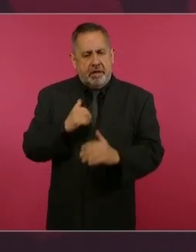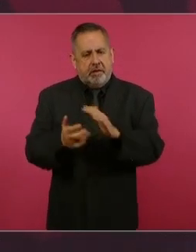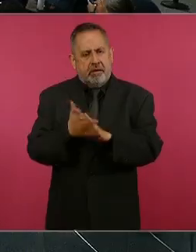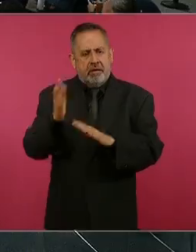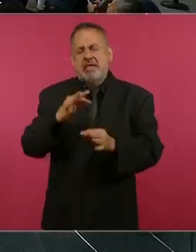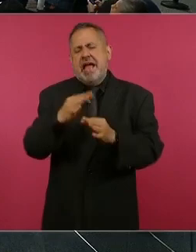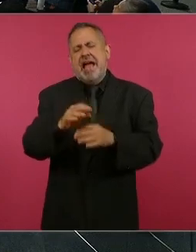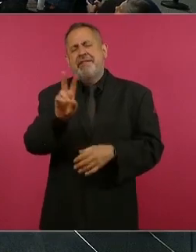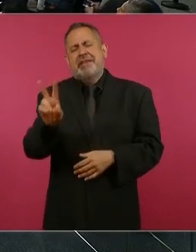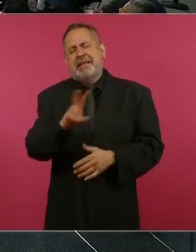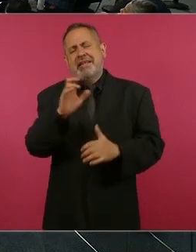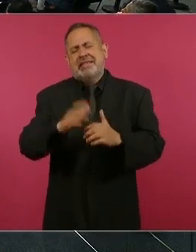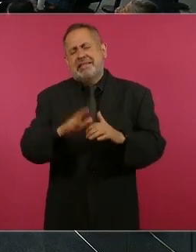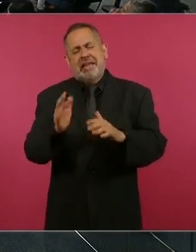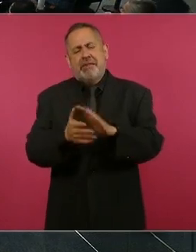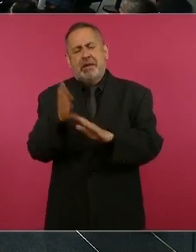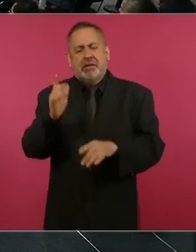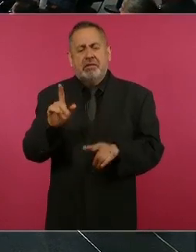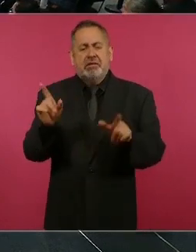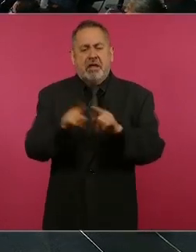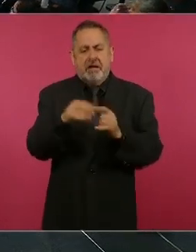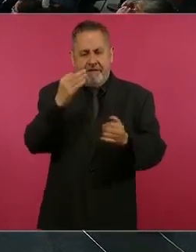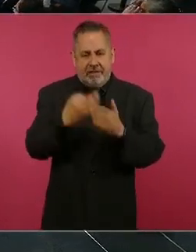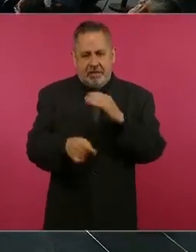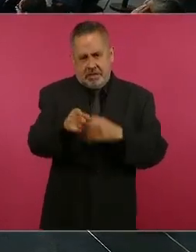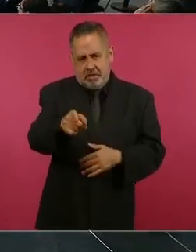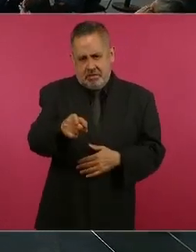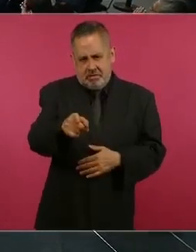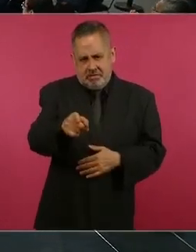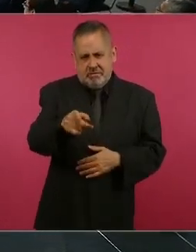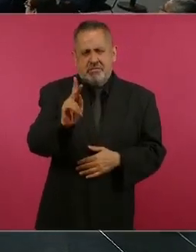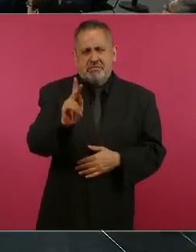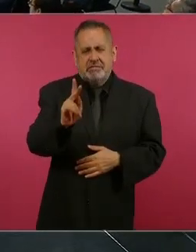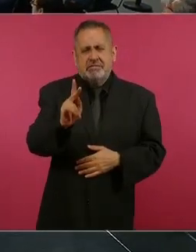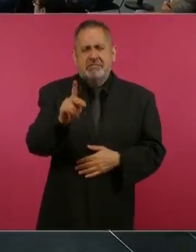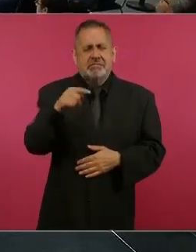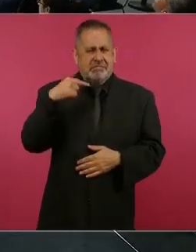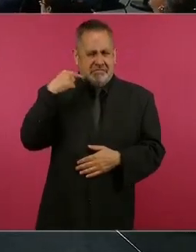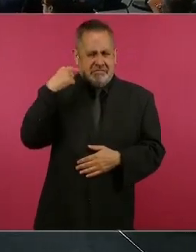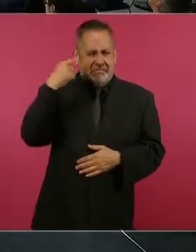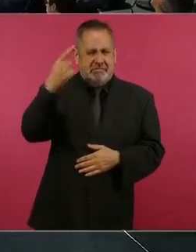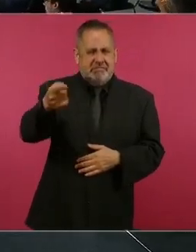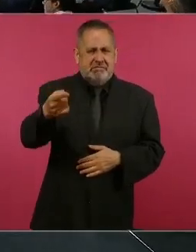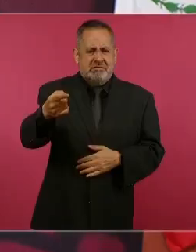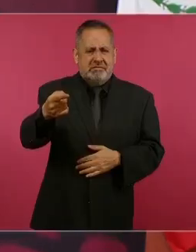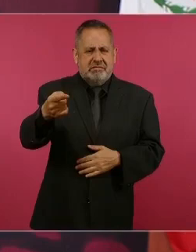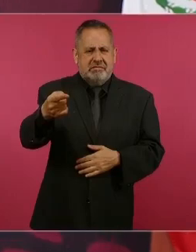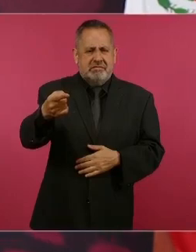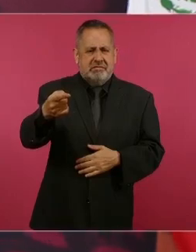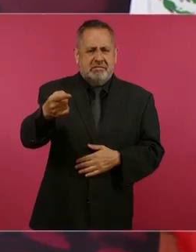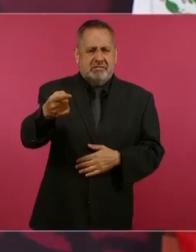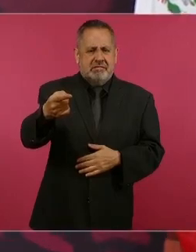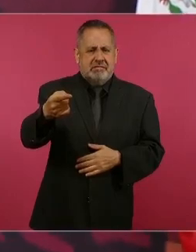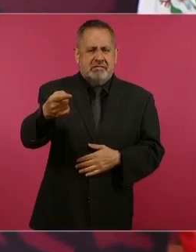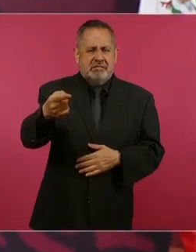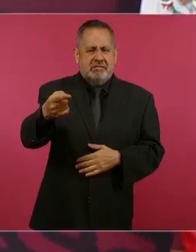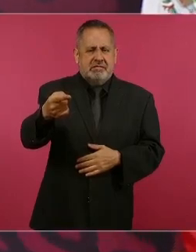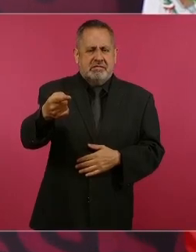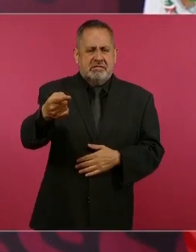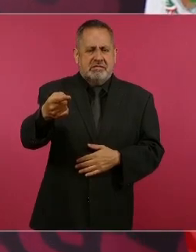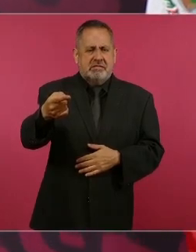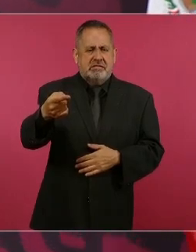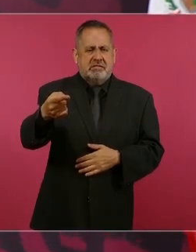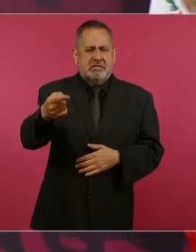Ya es viernes, nada más faltas tú, pero…